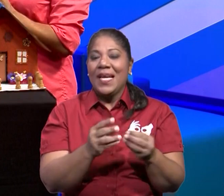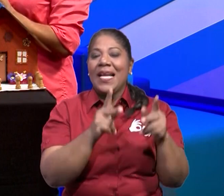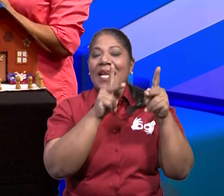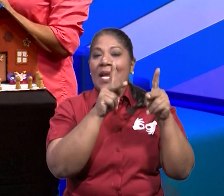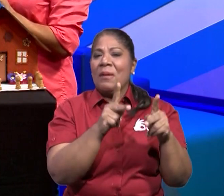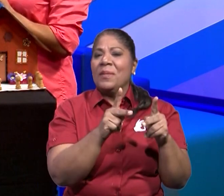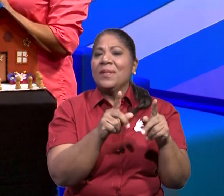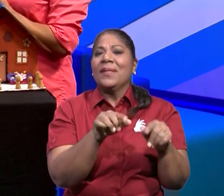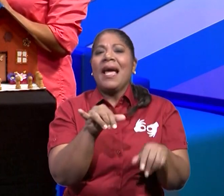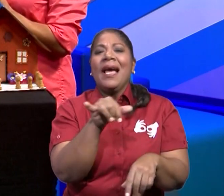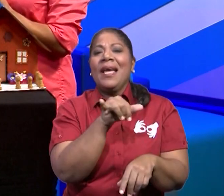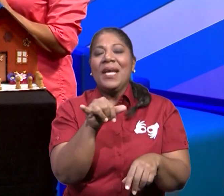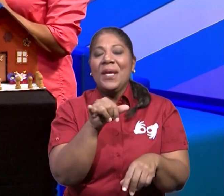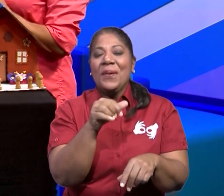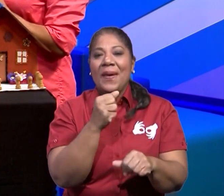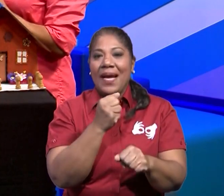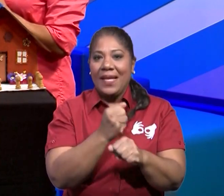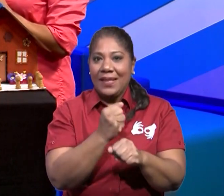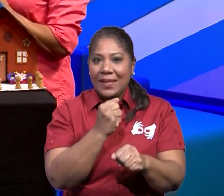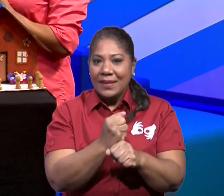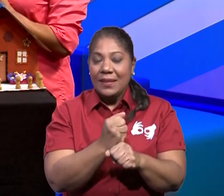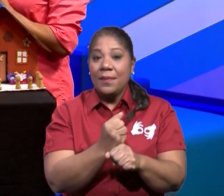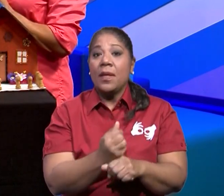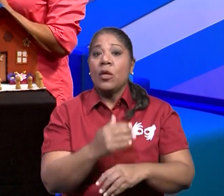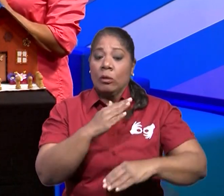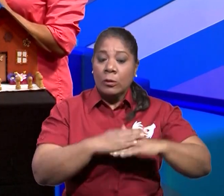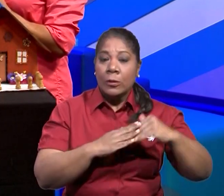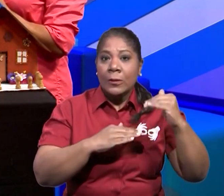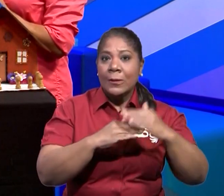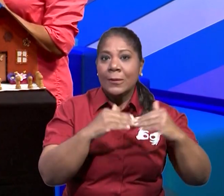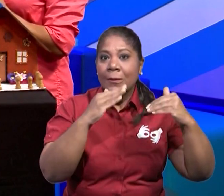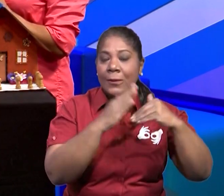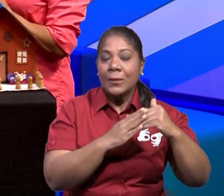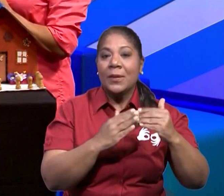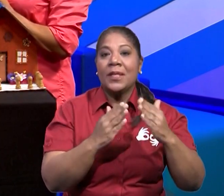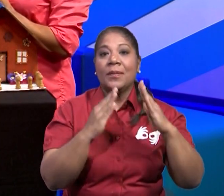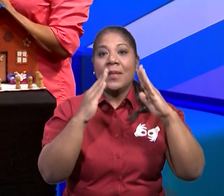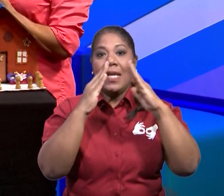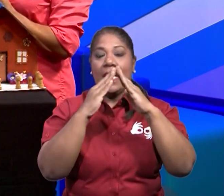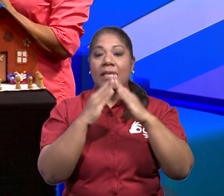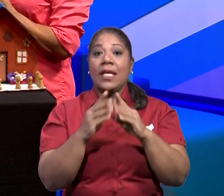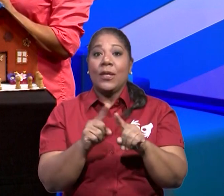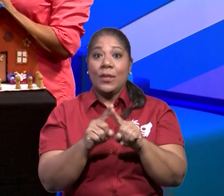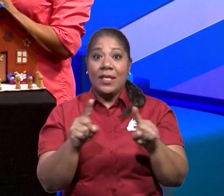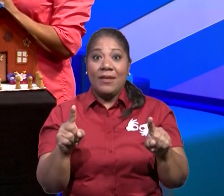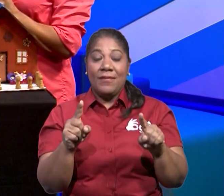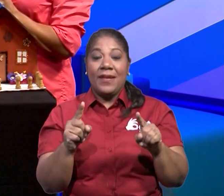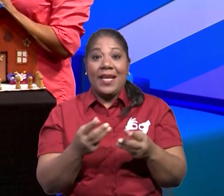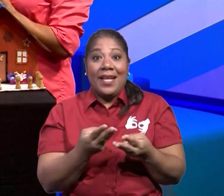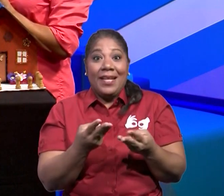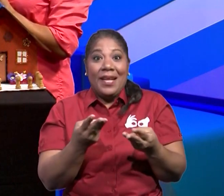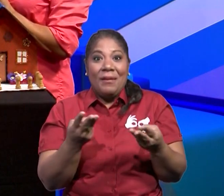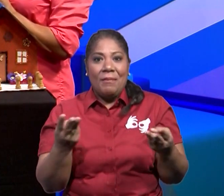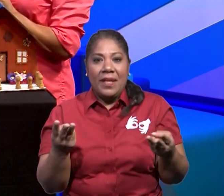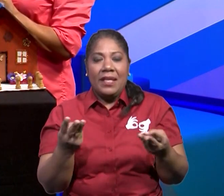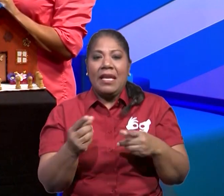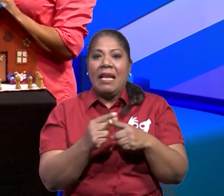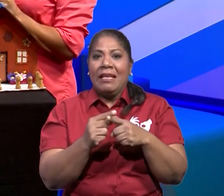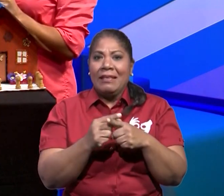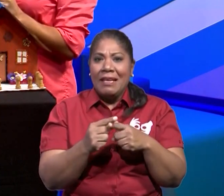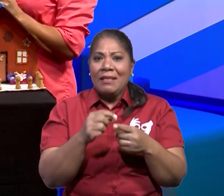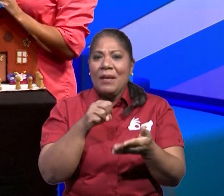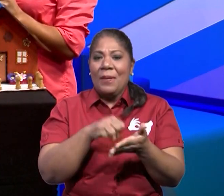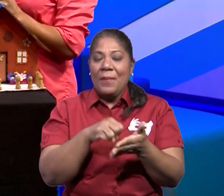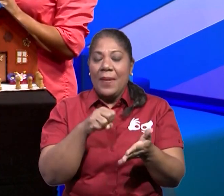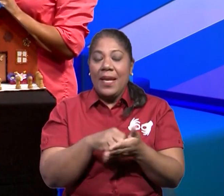trabajadores. Y hacemos nuestros hogares, nuestras casas con muchos materiales. Y yo les voy a cantar